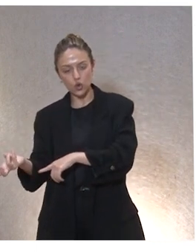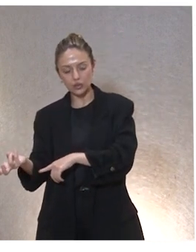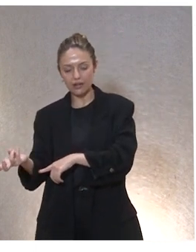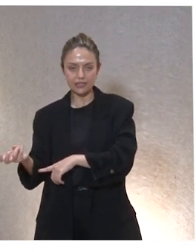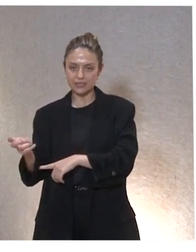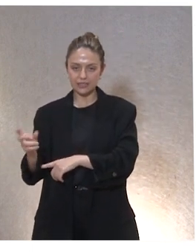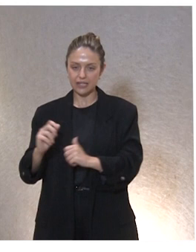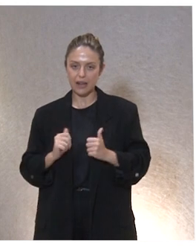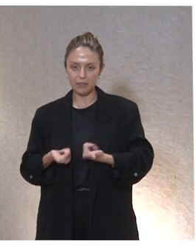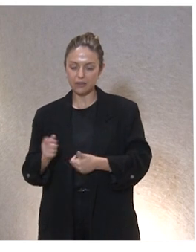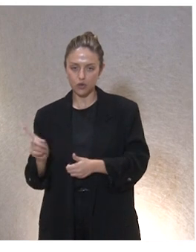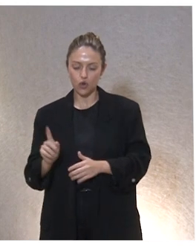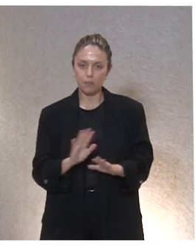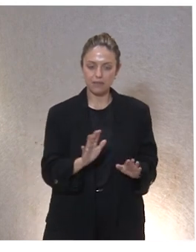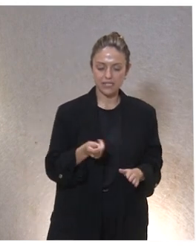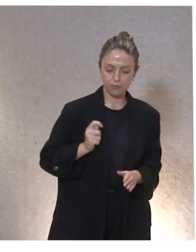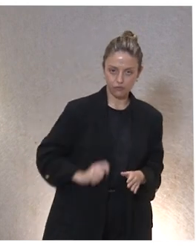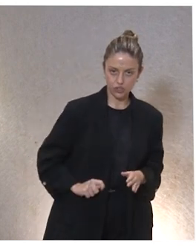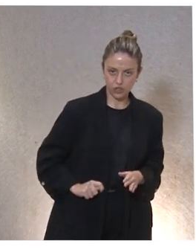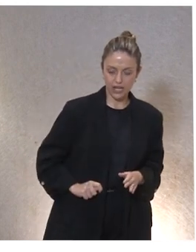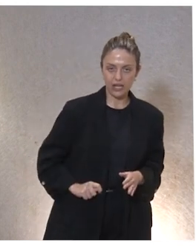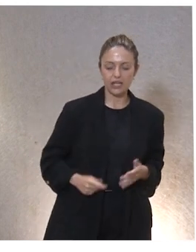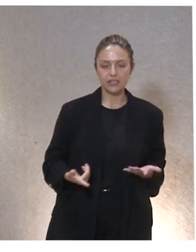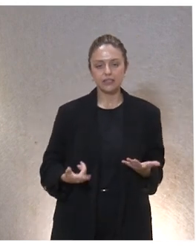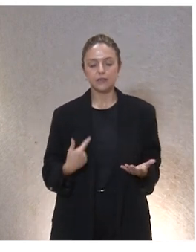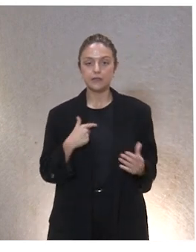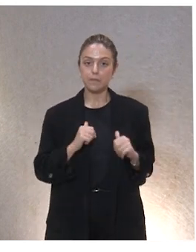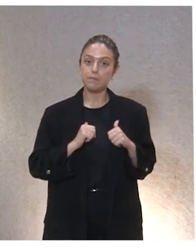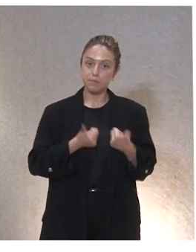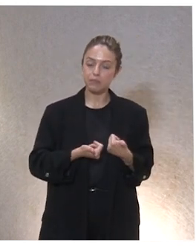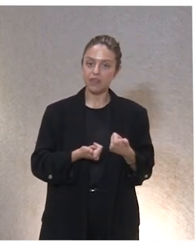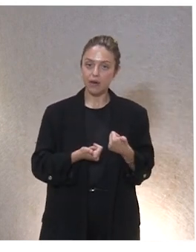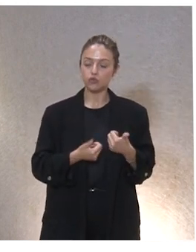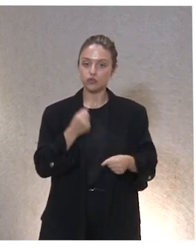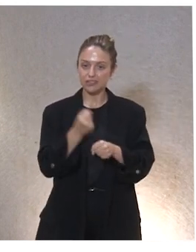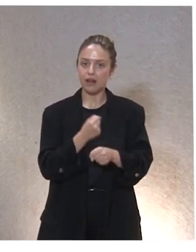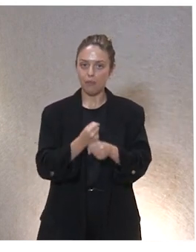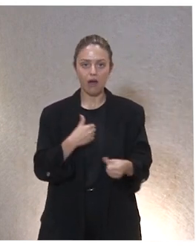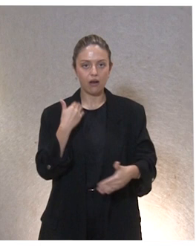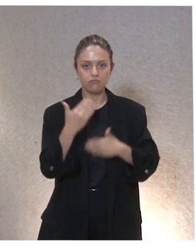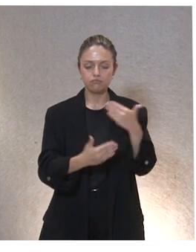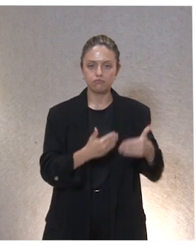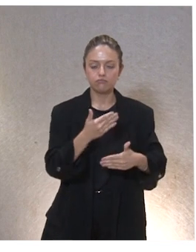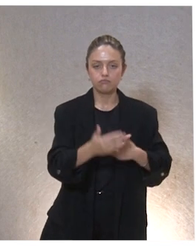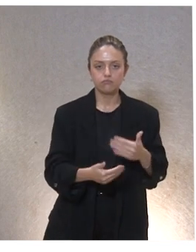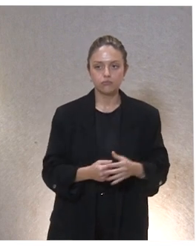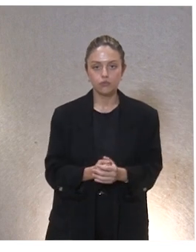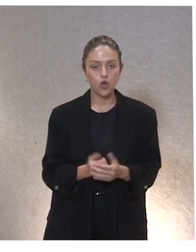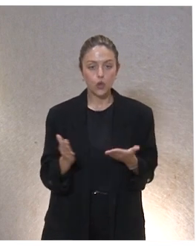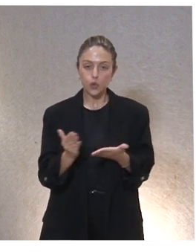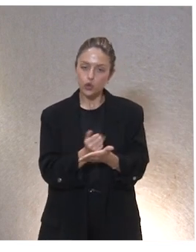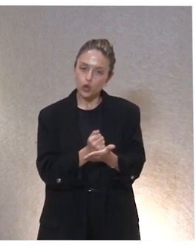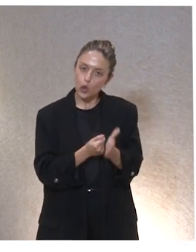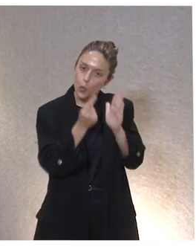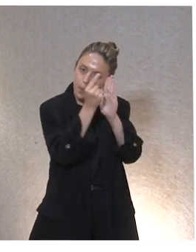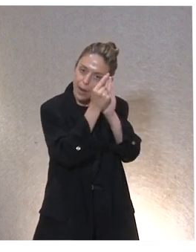en clave profesional y empezamos a trabajar. Ha sido todo muy pautado,